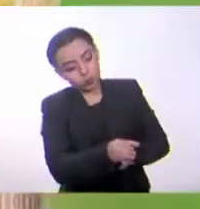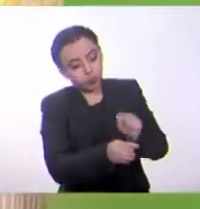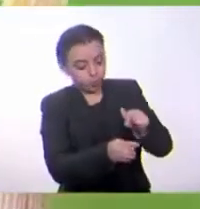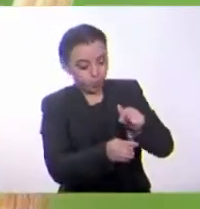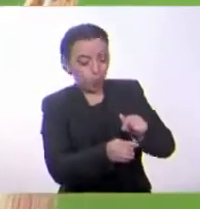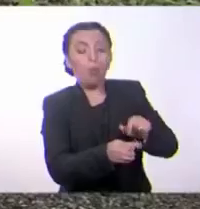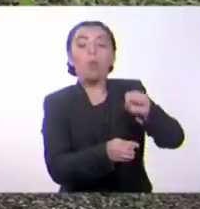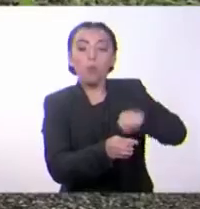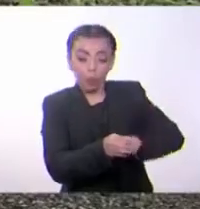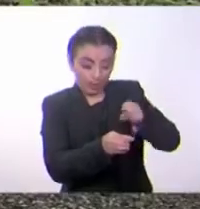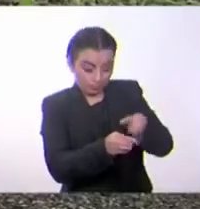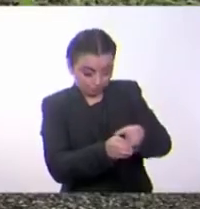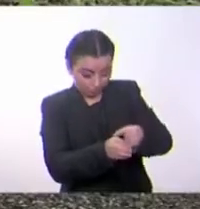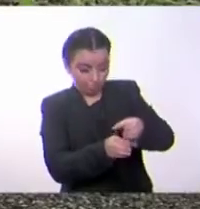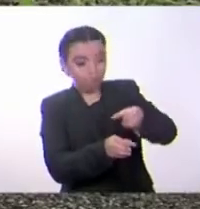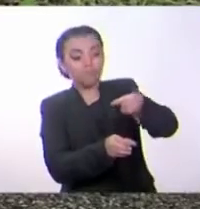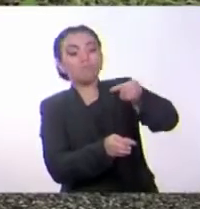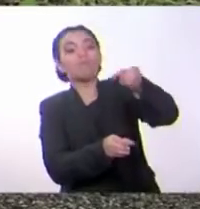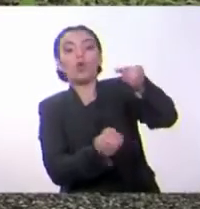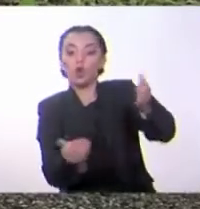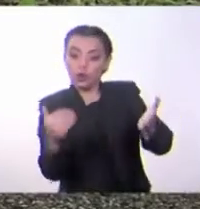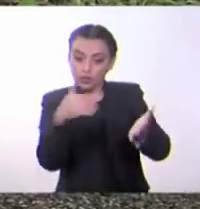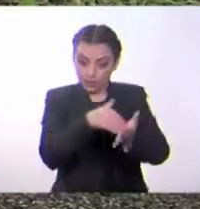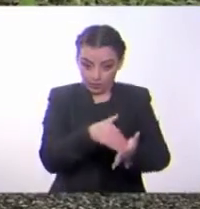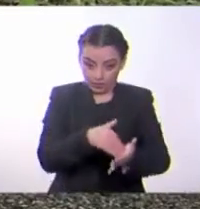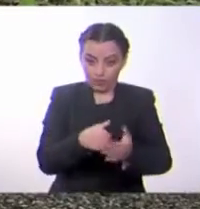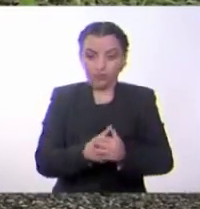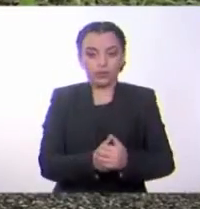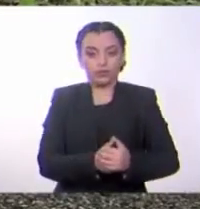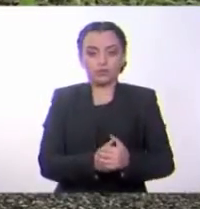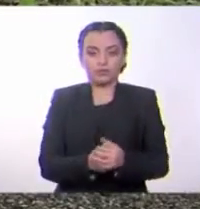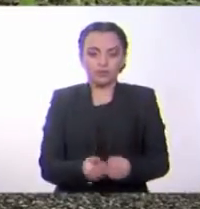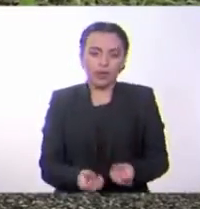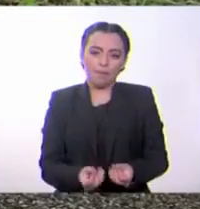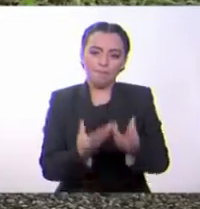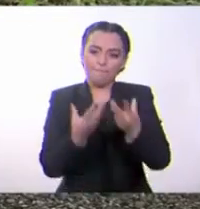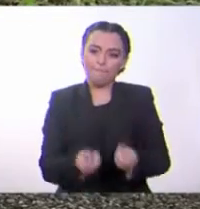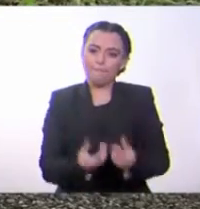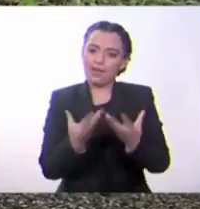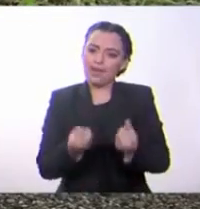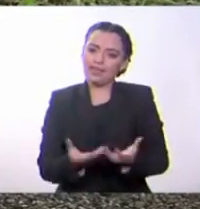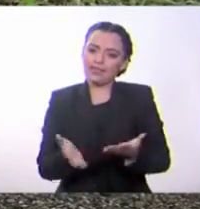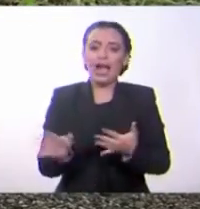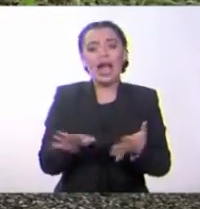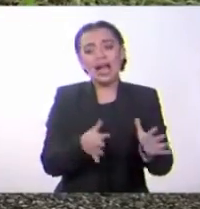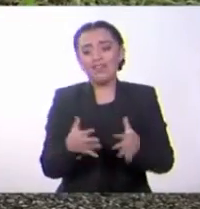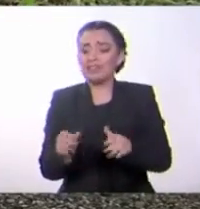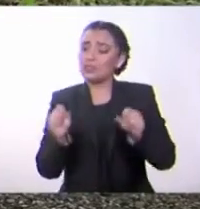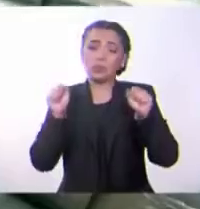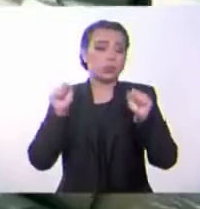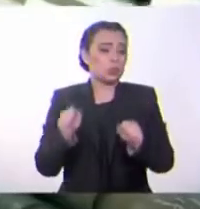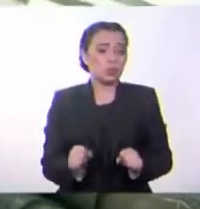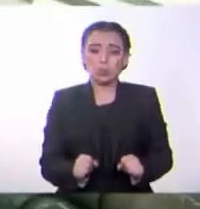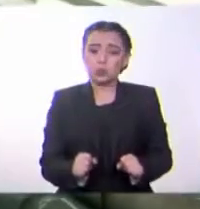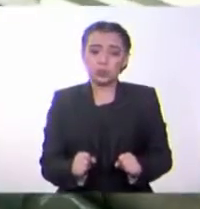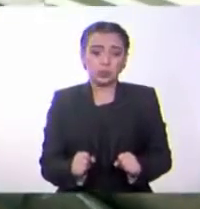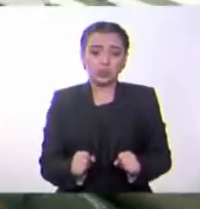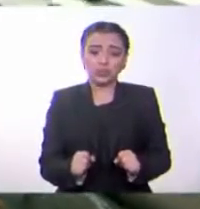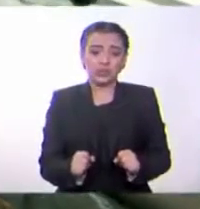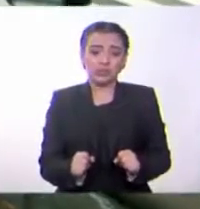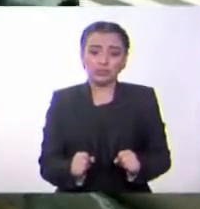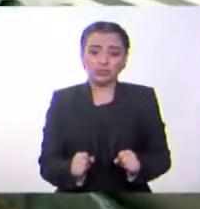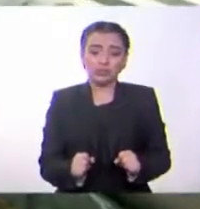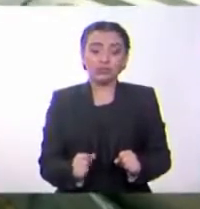le permite. Aunque no lo parezca, no todas las plantas pueden hacer algo así. Por ejemplo, los cocoteros no pueden hacerlo.